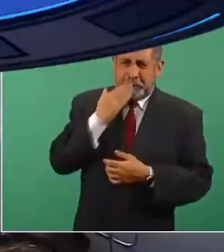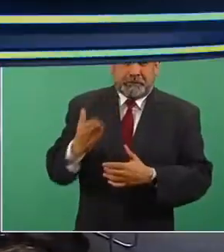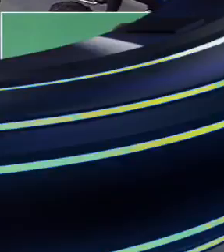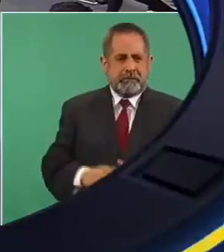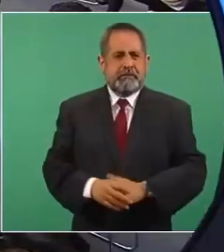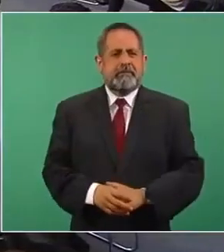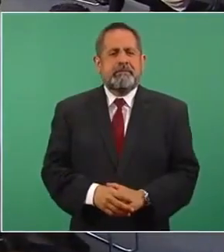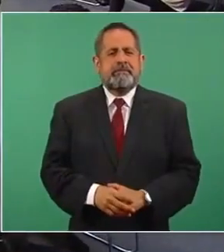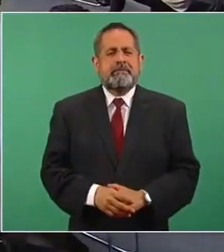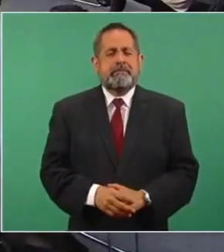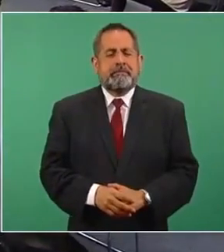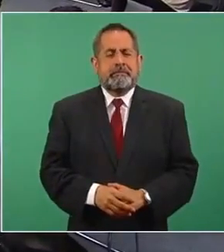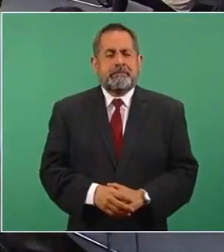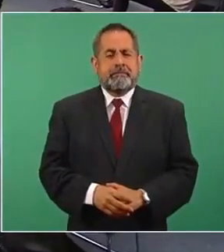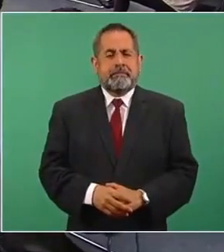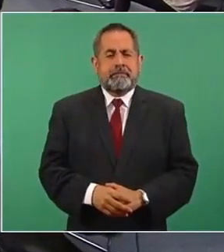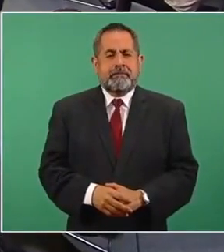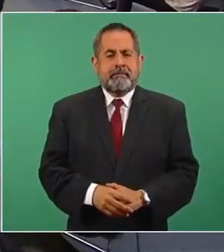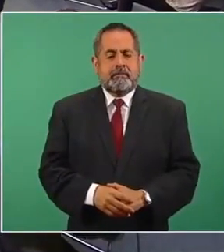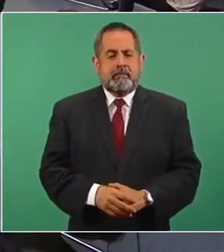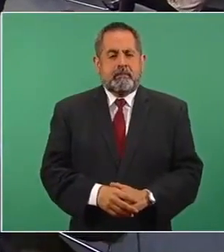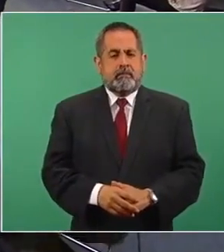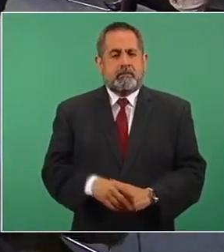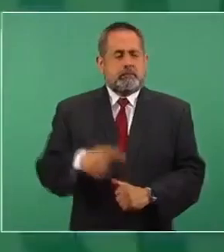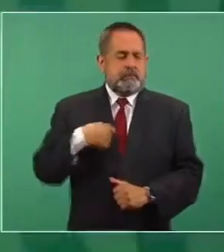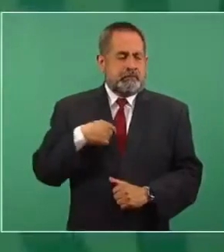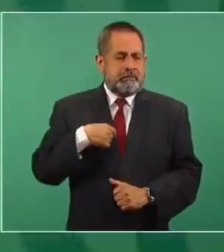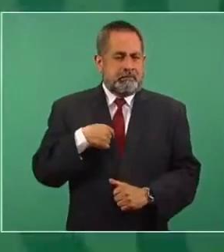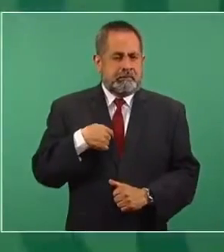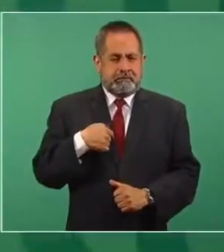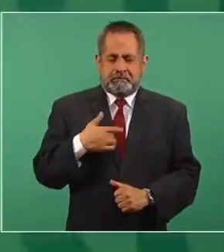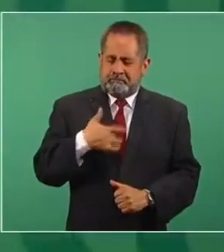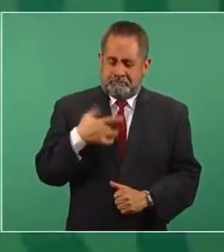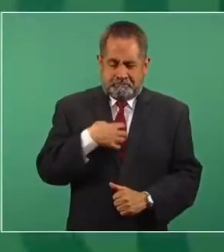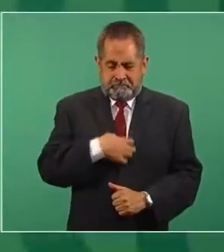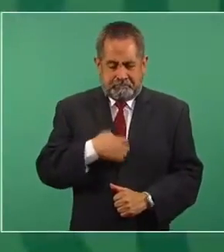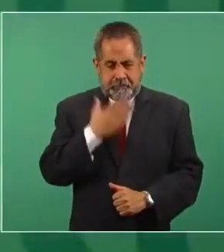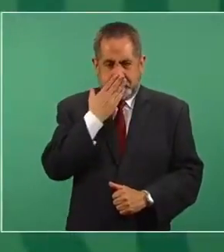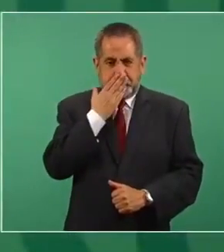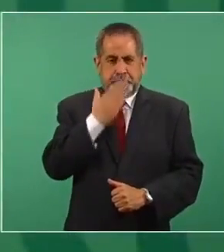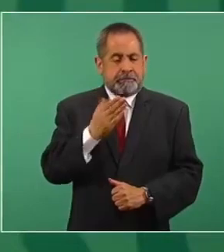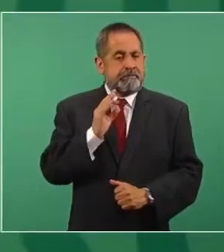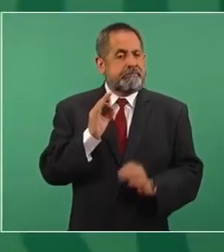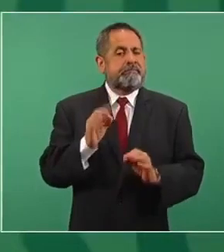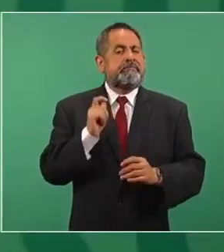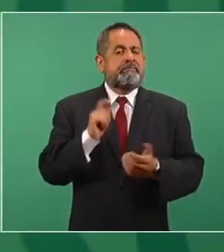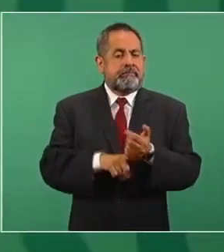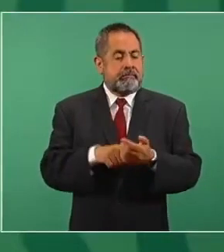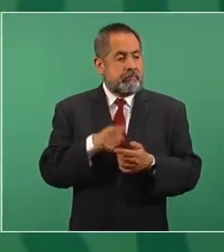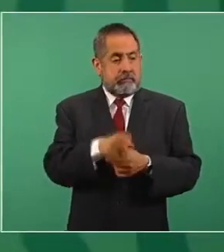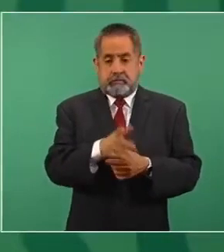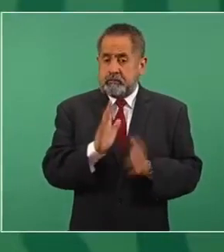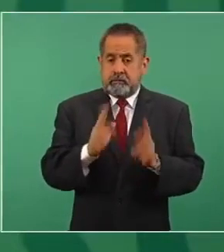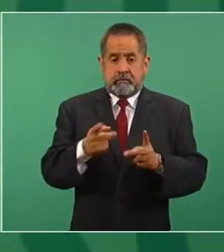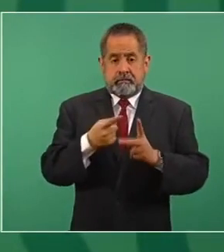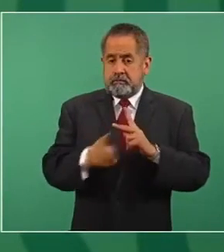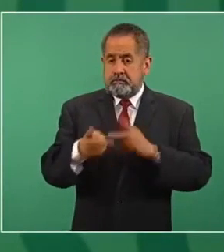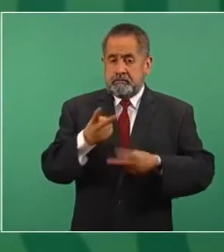Sí, mire, yo celebro que ya se incorporó